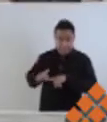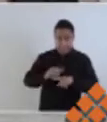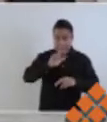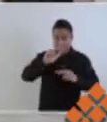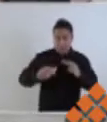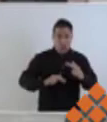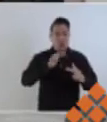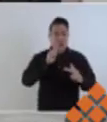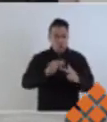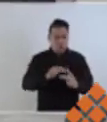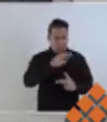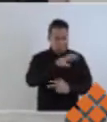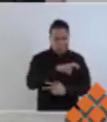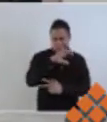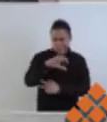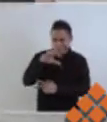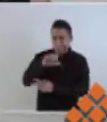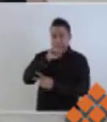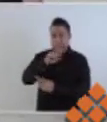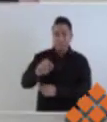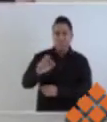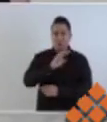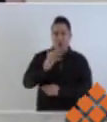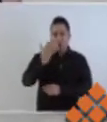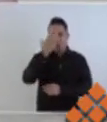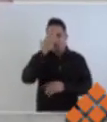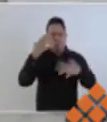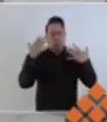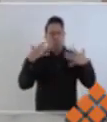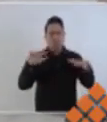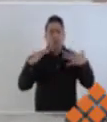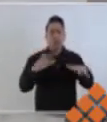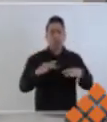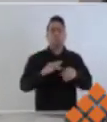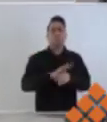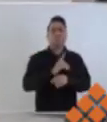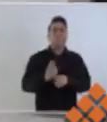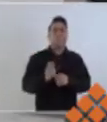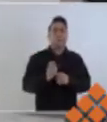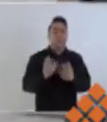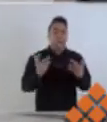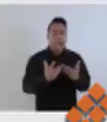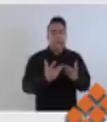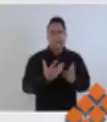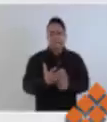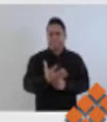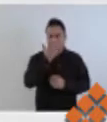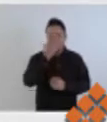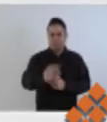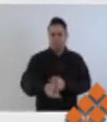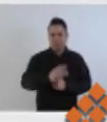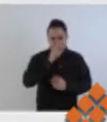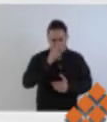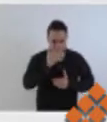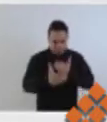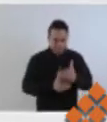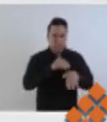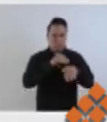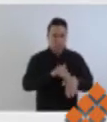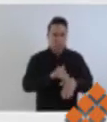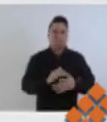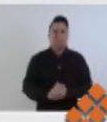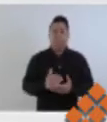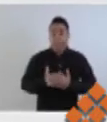las demás regiones también un reconocimiento por su disciplina. Pero el día de hoy les quiero